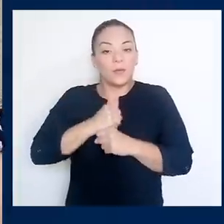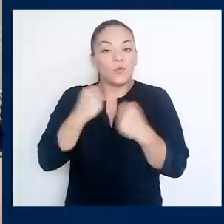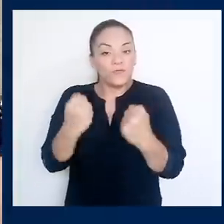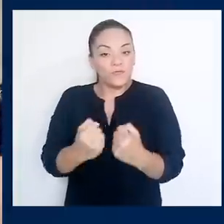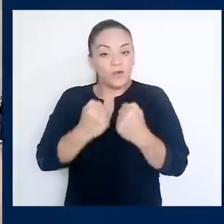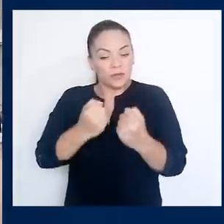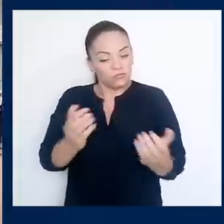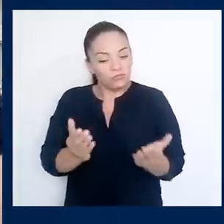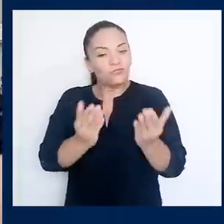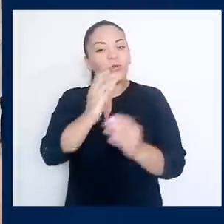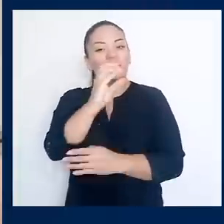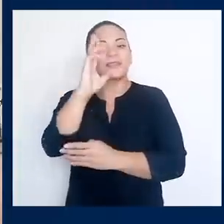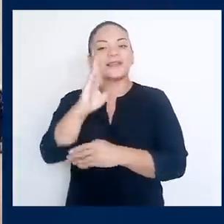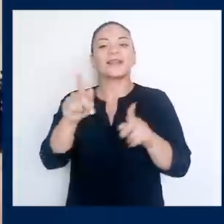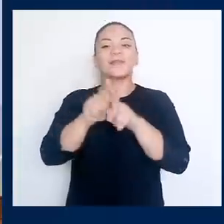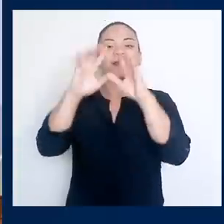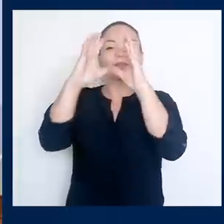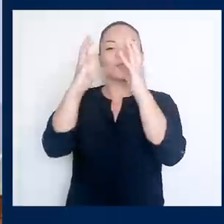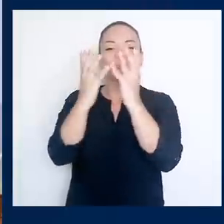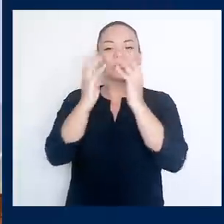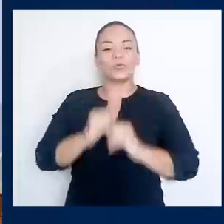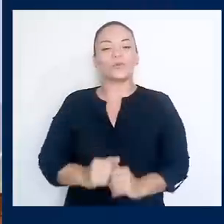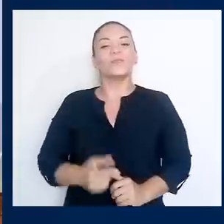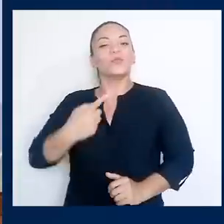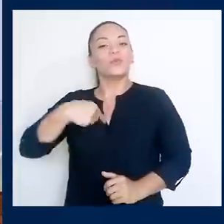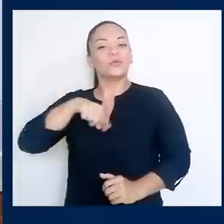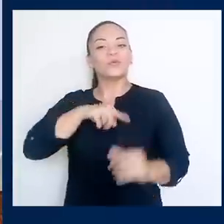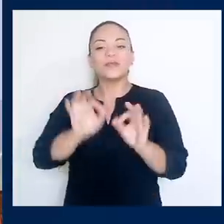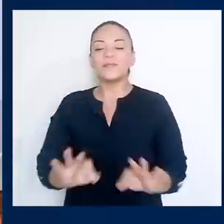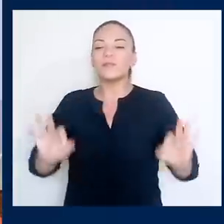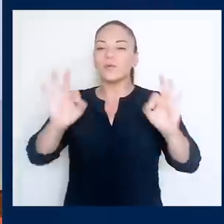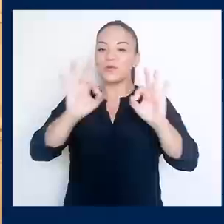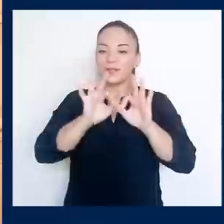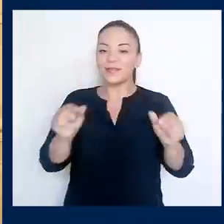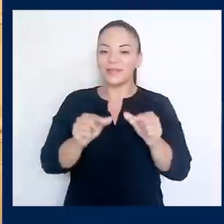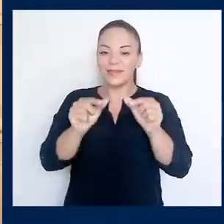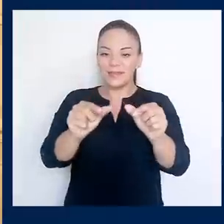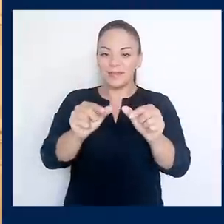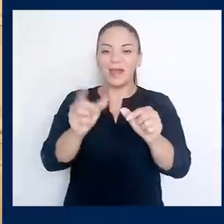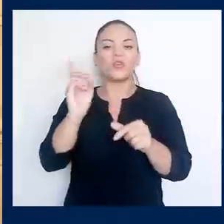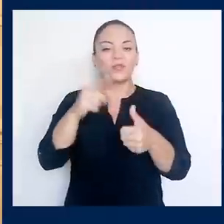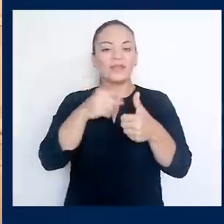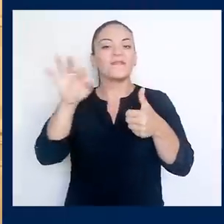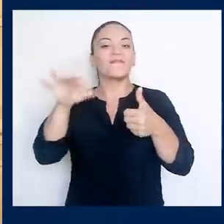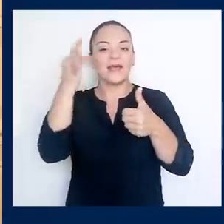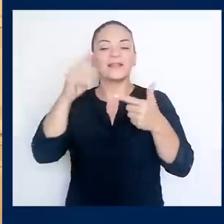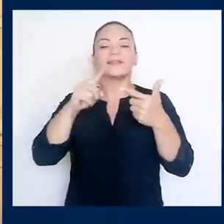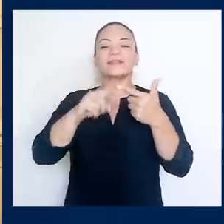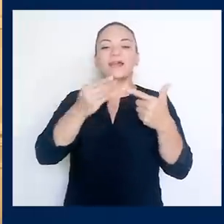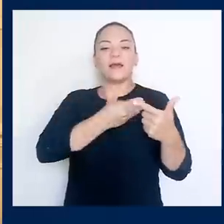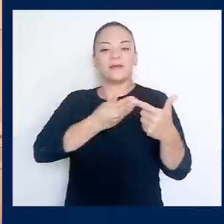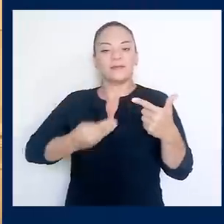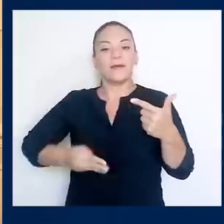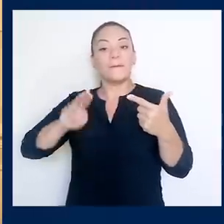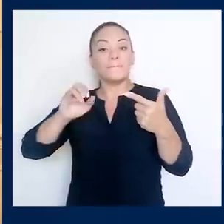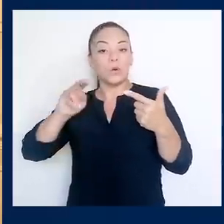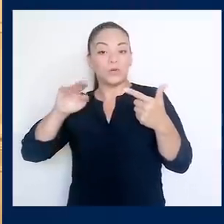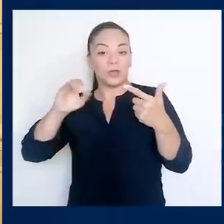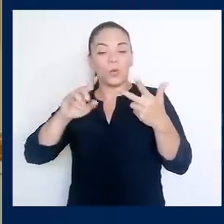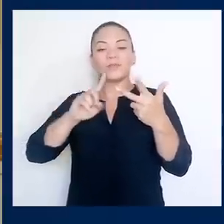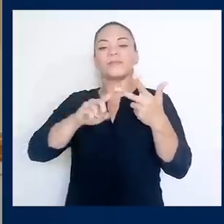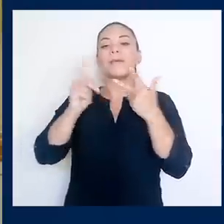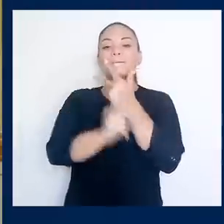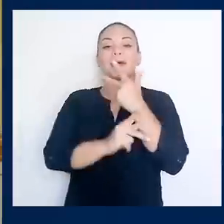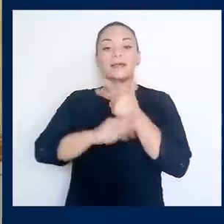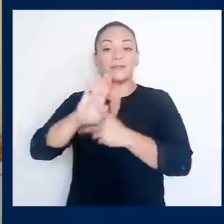para Costa Rica y para el mundo. Estamos cerrando una importante gira que tuvo lugar en Francia, Mónaco y los Países Bajos.